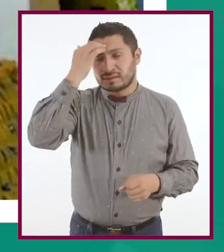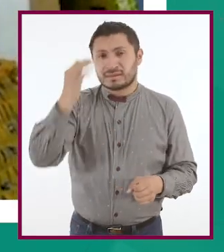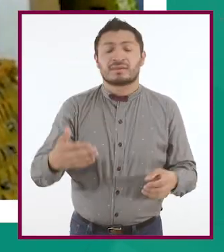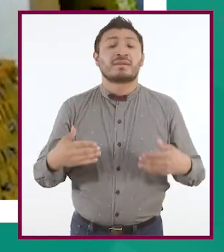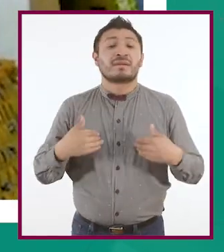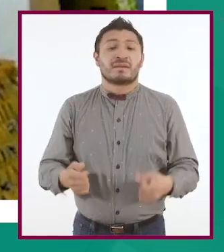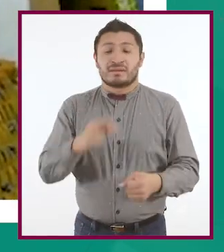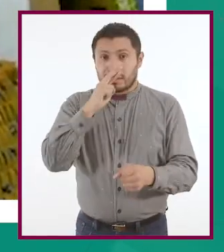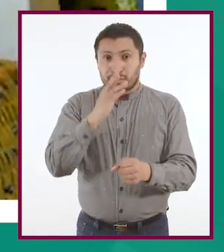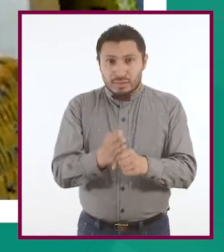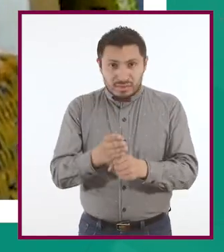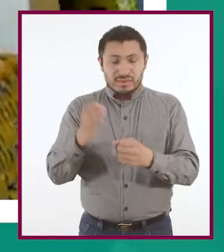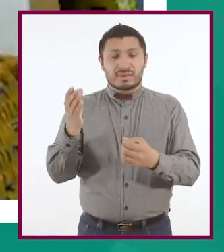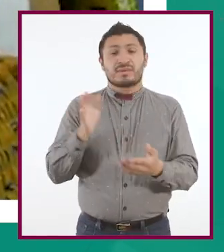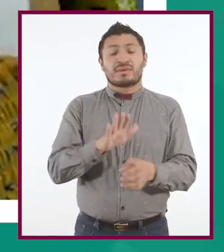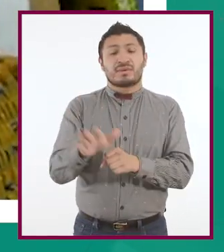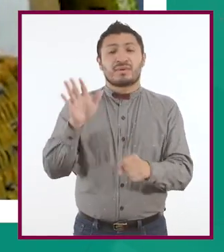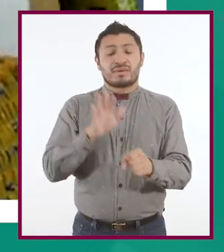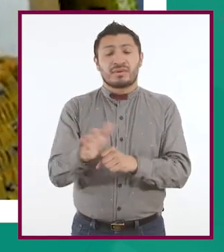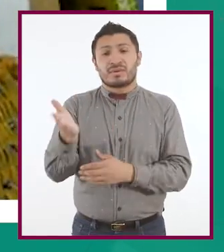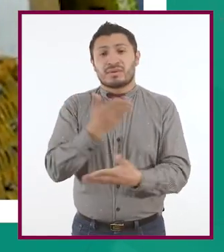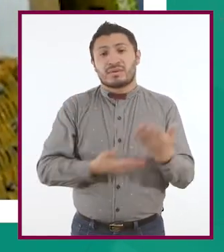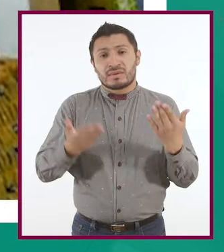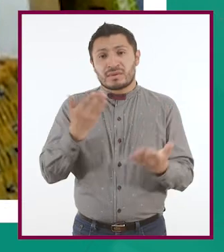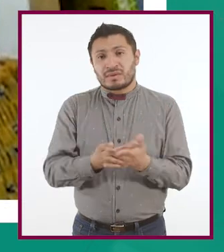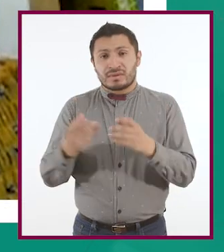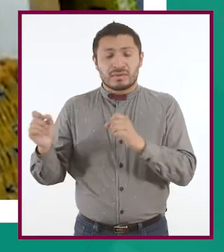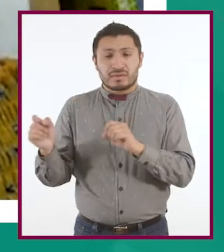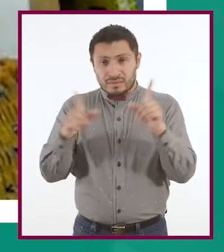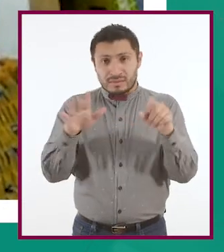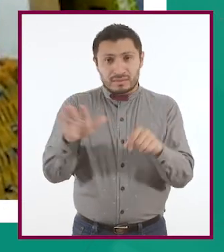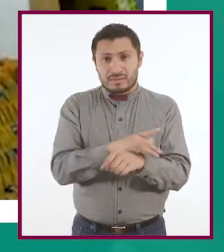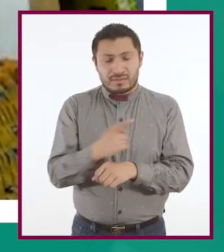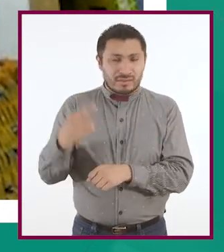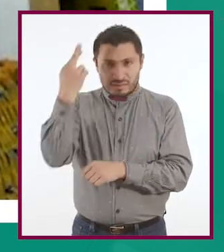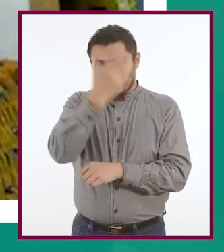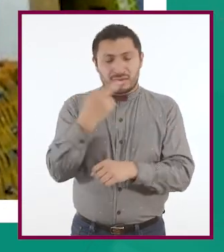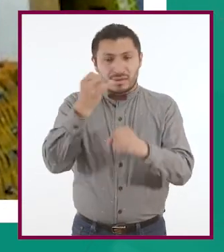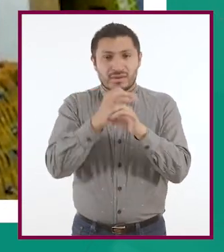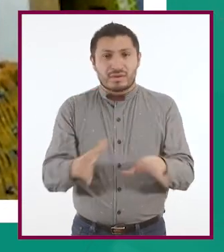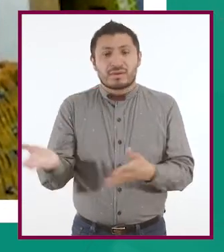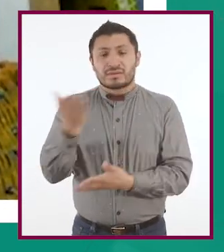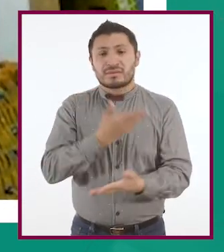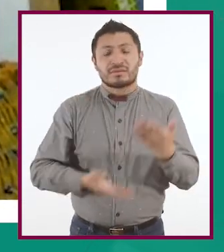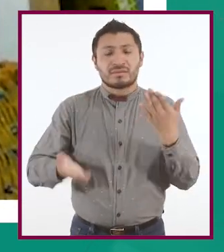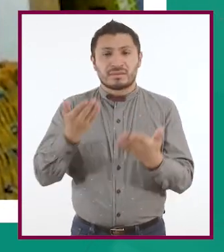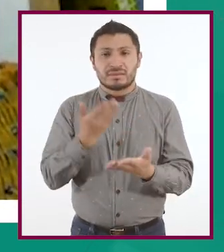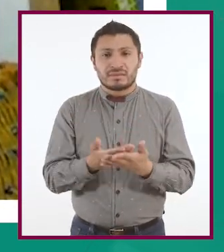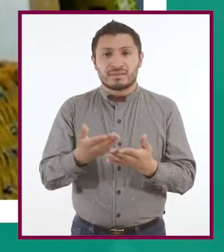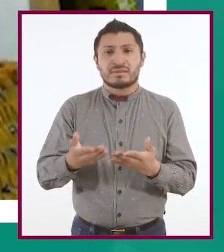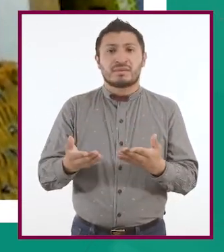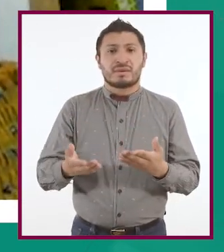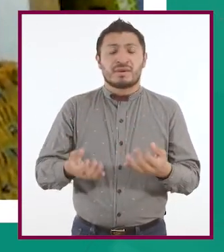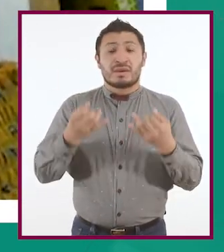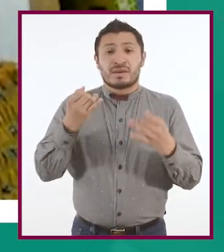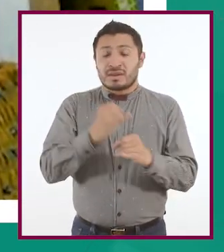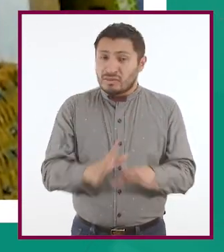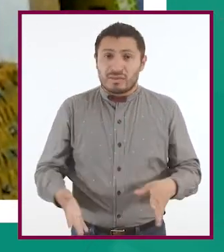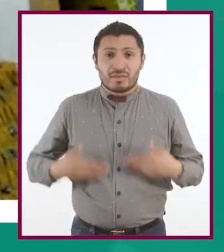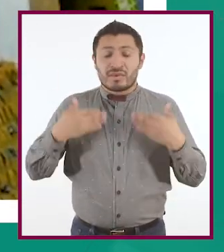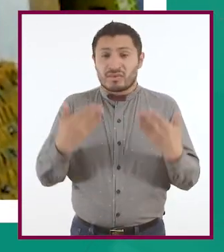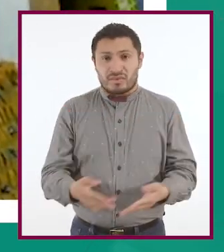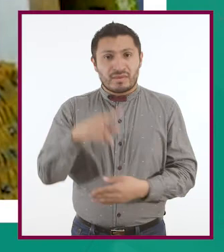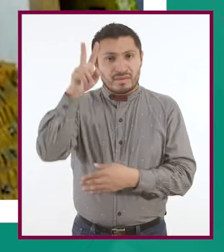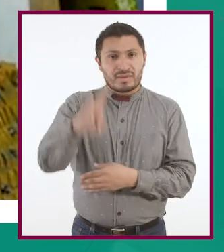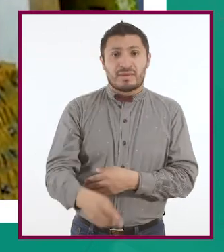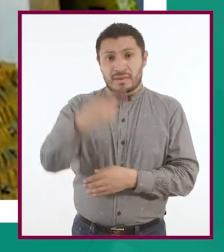compartimos, porque tenemos que verificar que la información que compartamos sea confiable y verídica